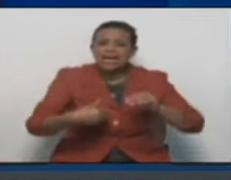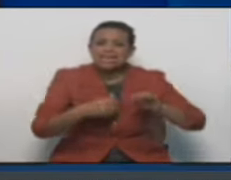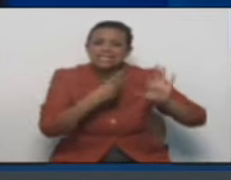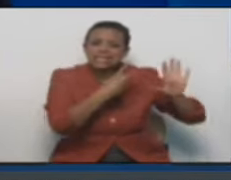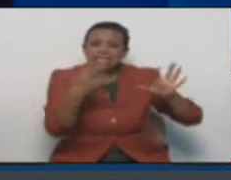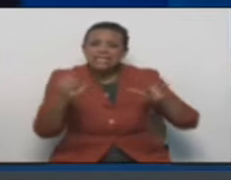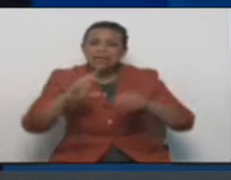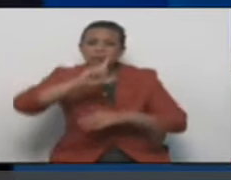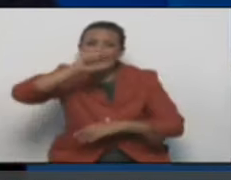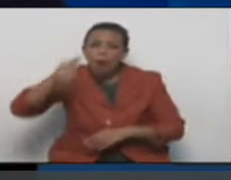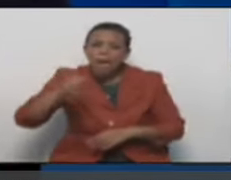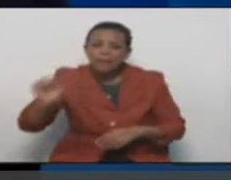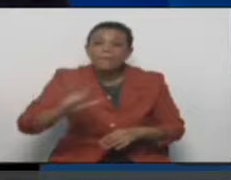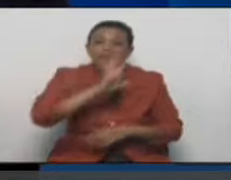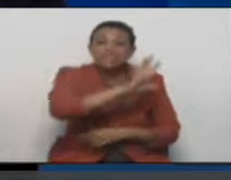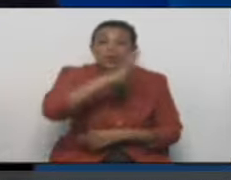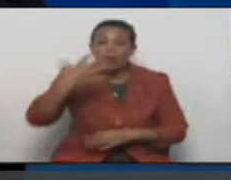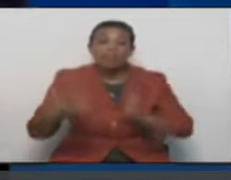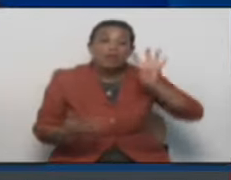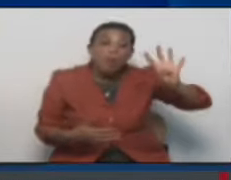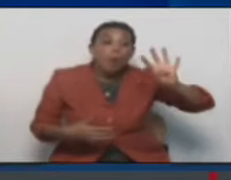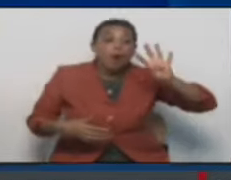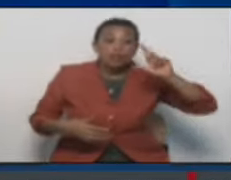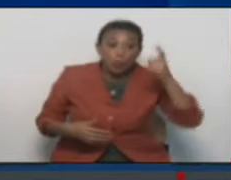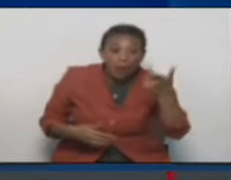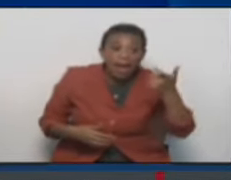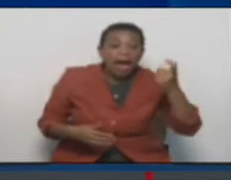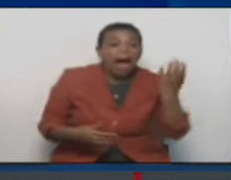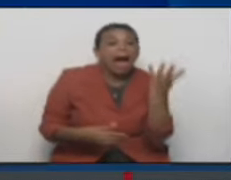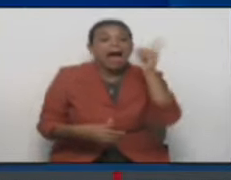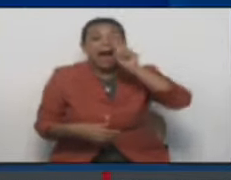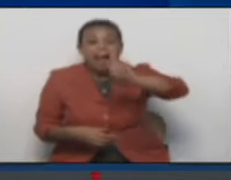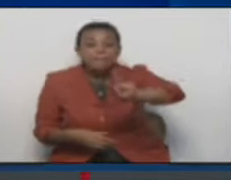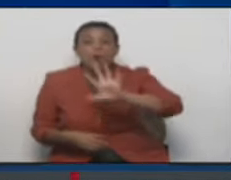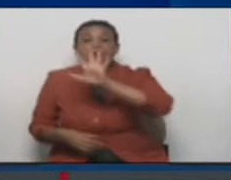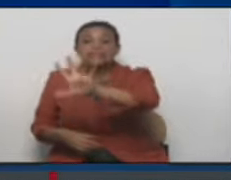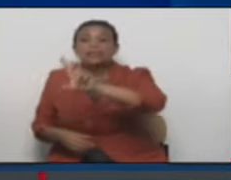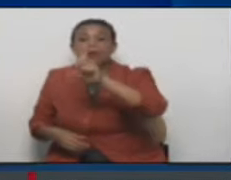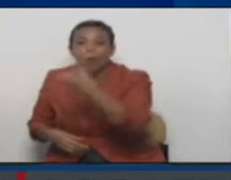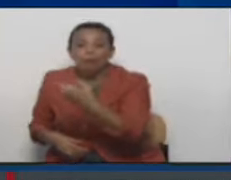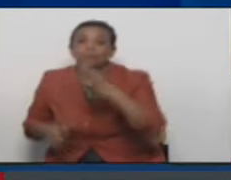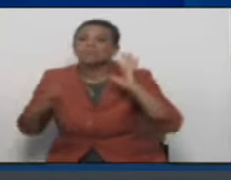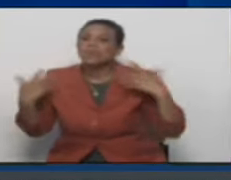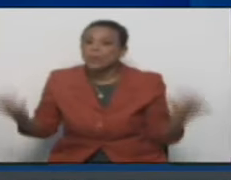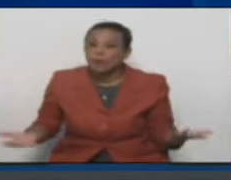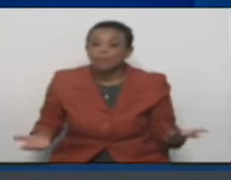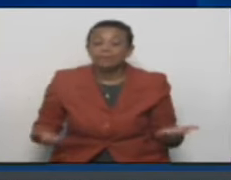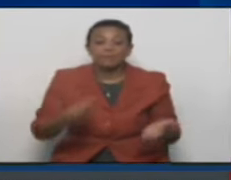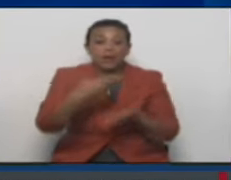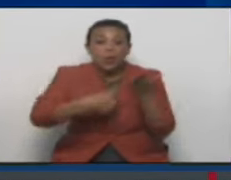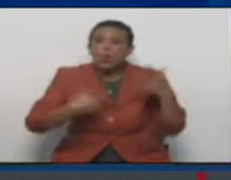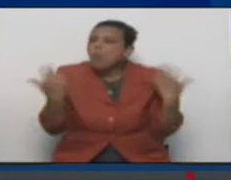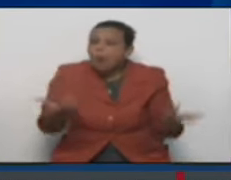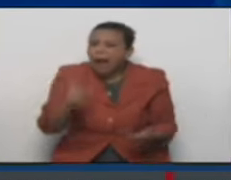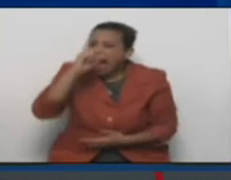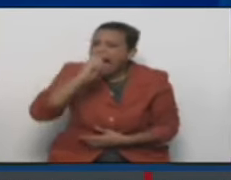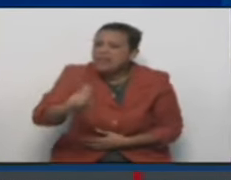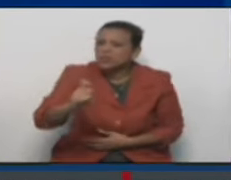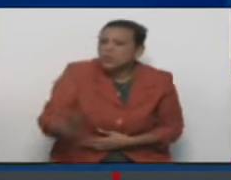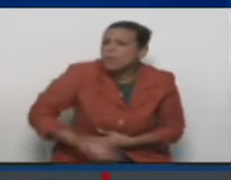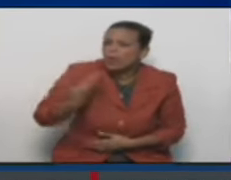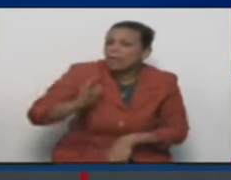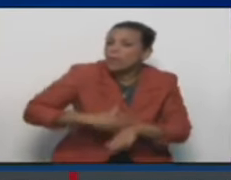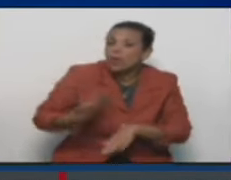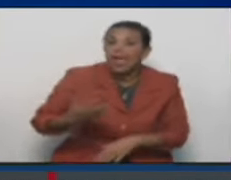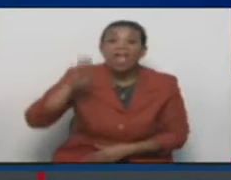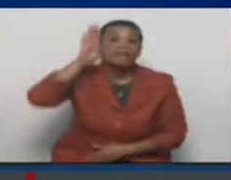frecuencias para la 5G. ¿Qué importancia tiene la 5G para los años que están por venir? Es